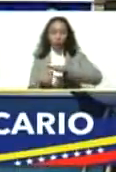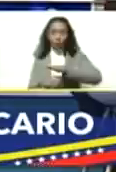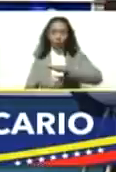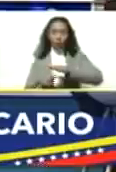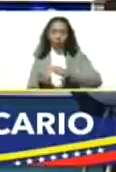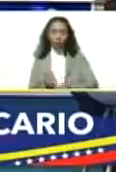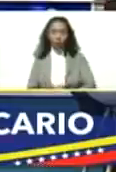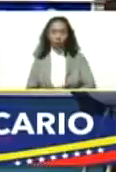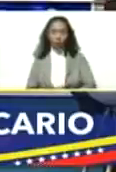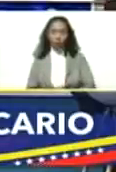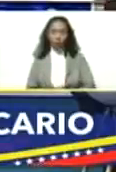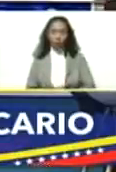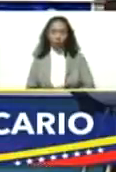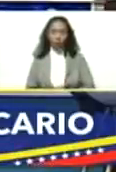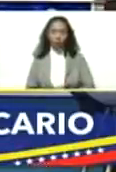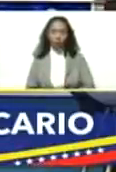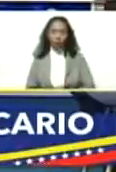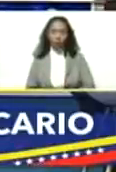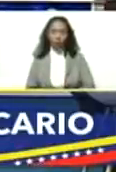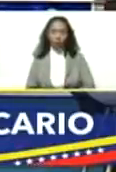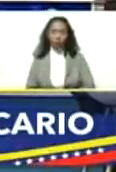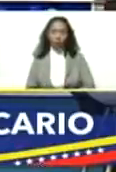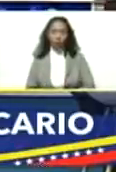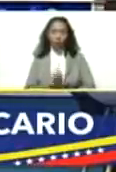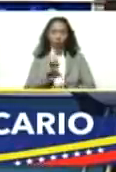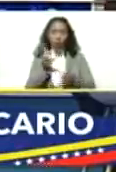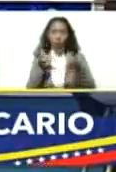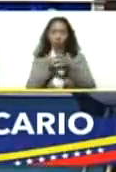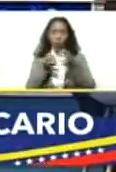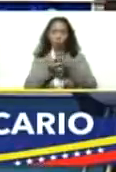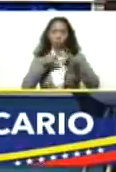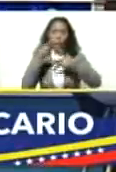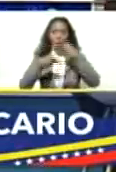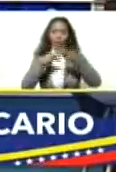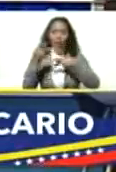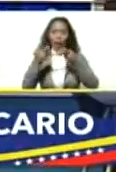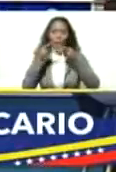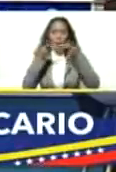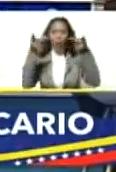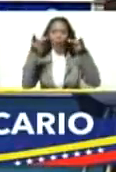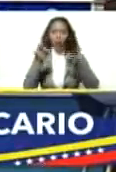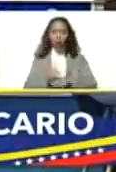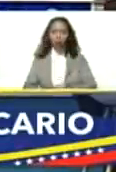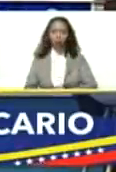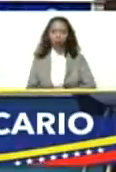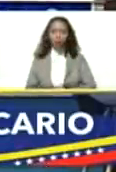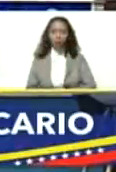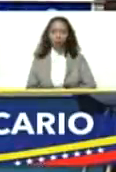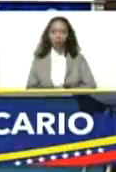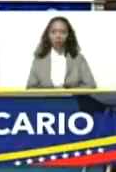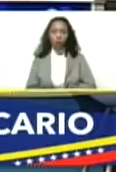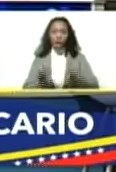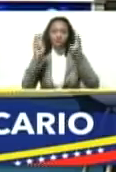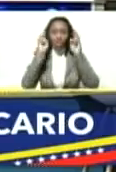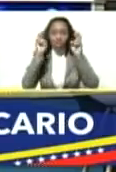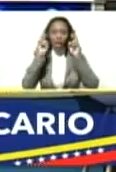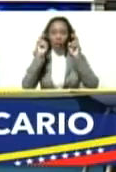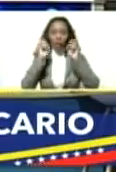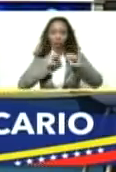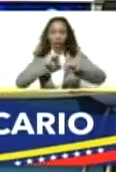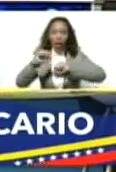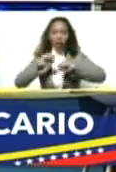a un conjunto de políticas públicas, a un conjunto de acciones e